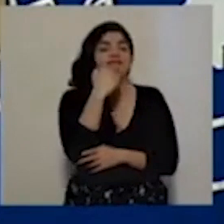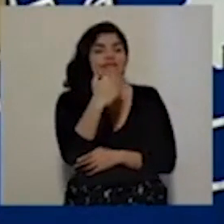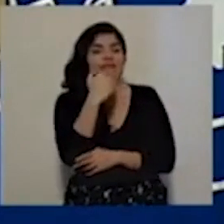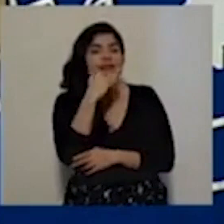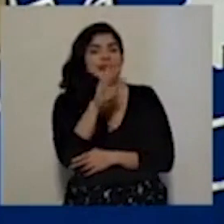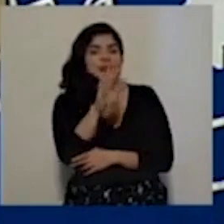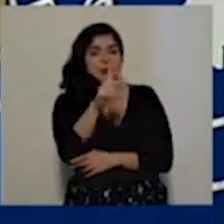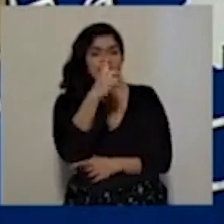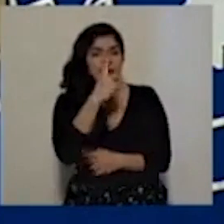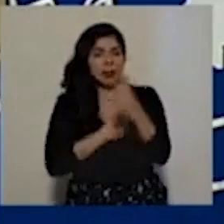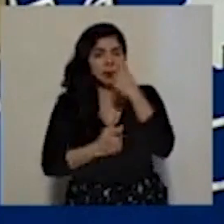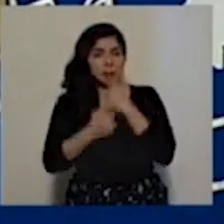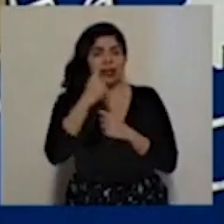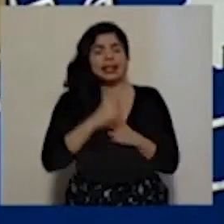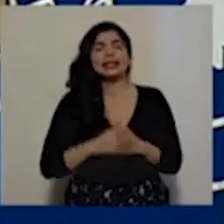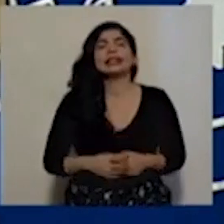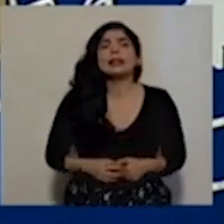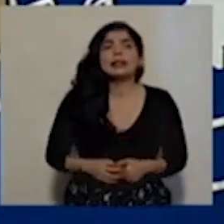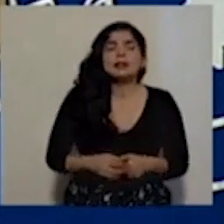preguntas.